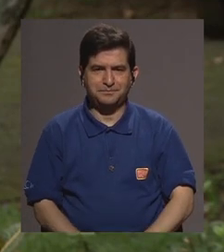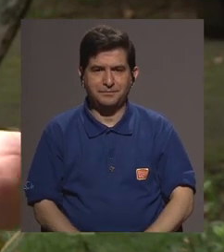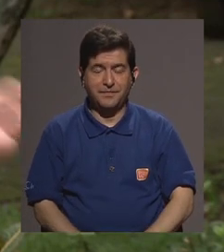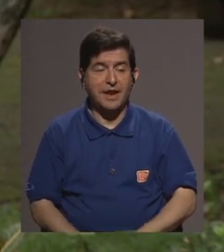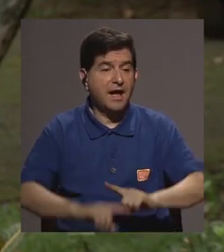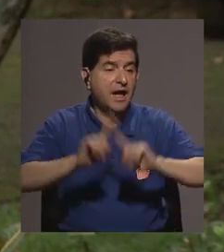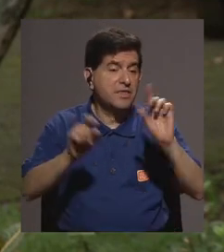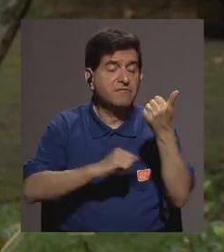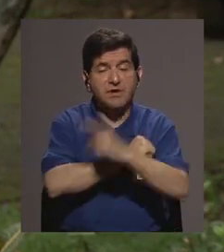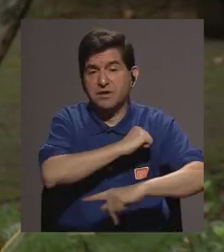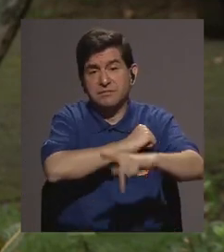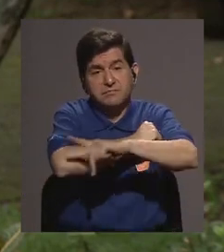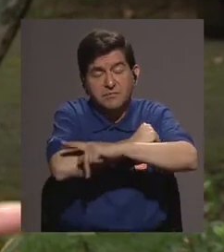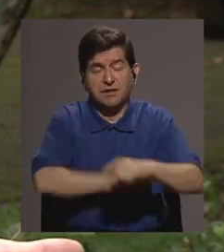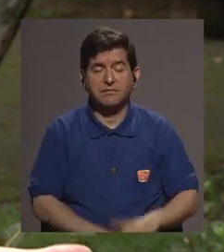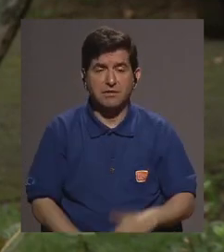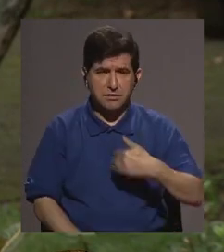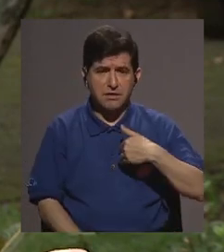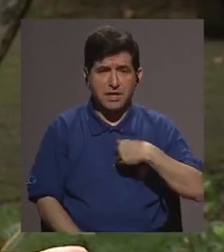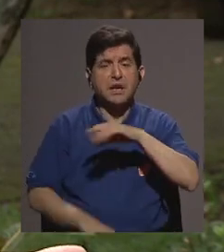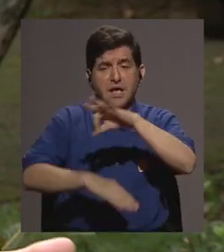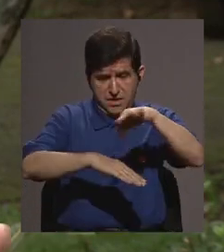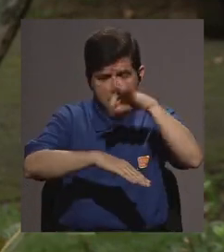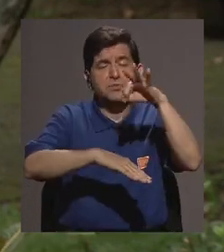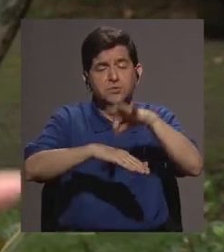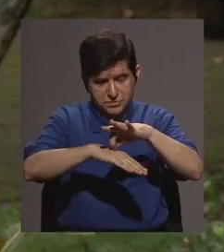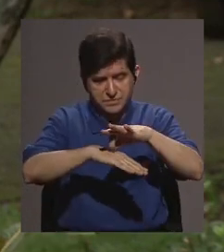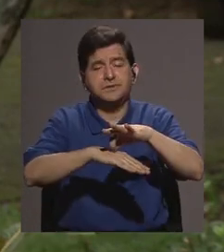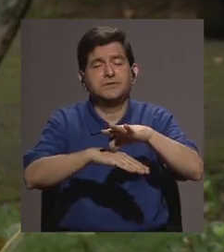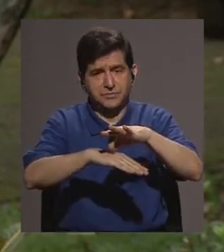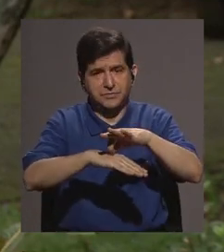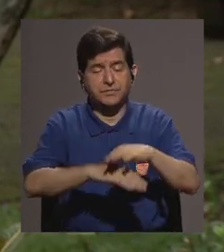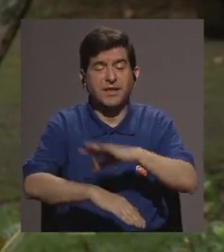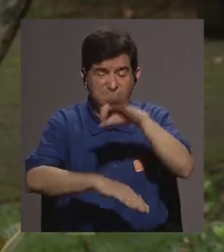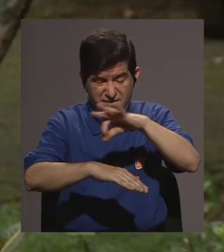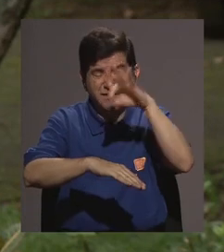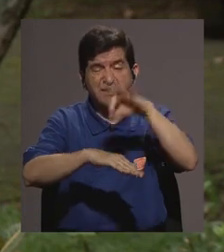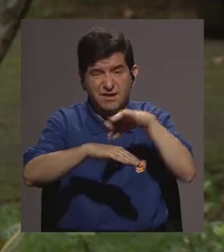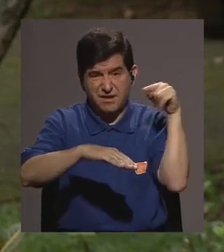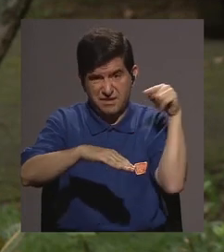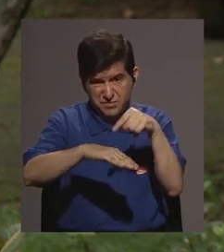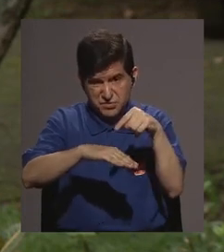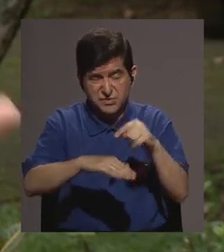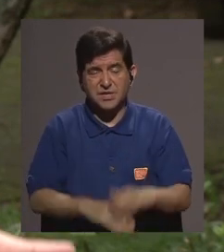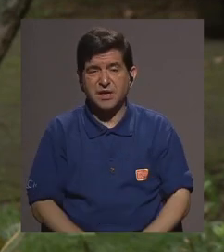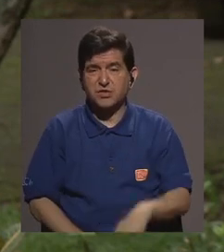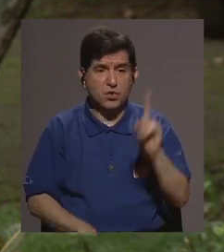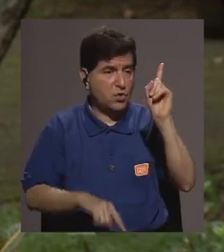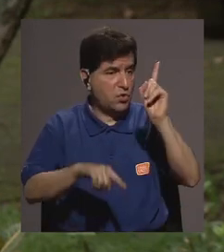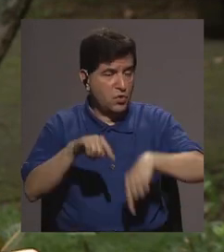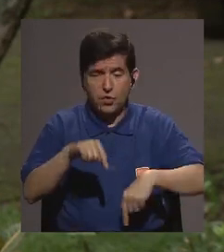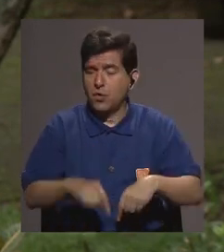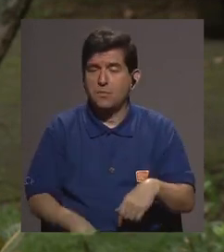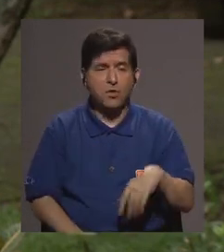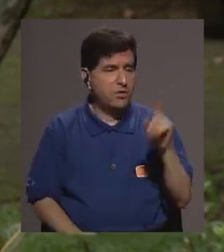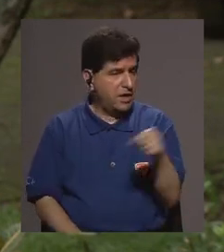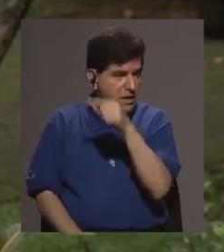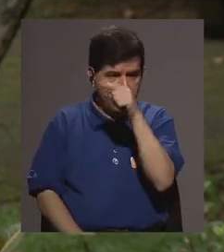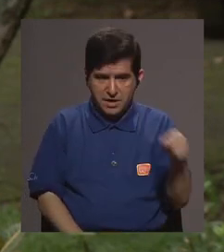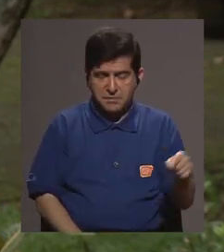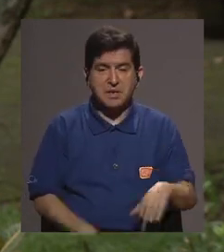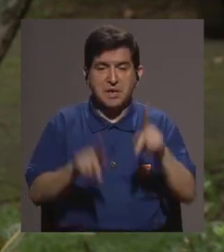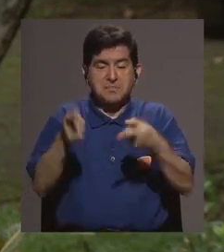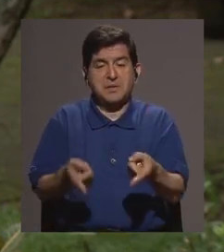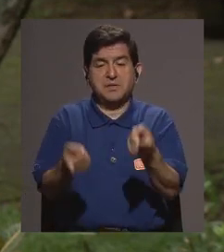a diferencia de otros países tenemos mosquito y al tener mosquito sin posibilidad de erradicar pues una